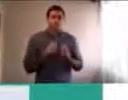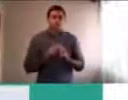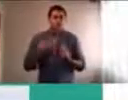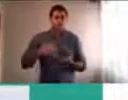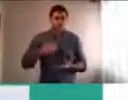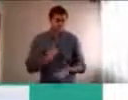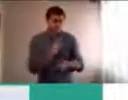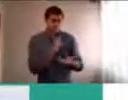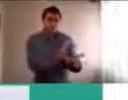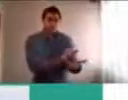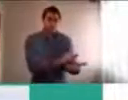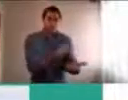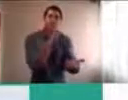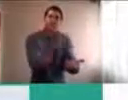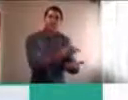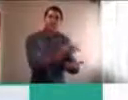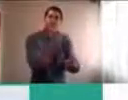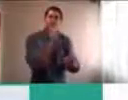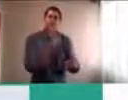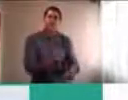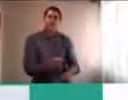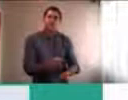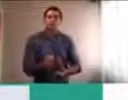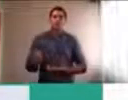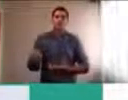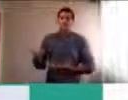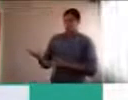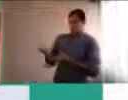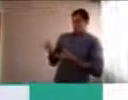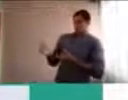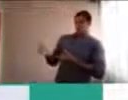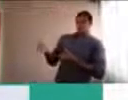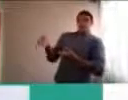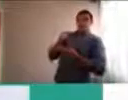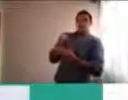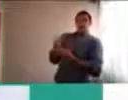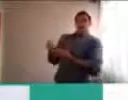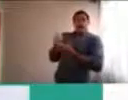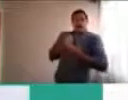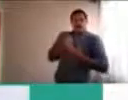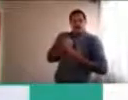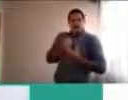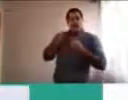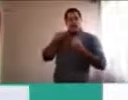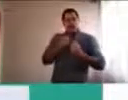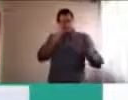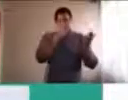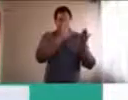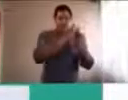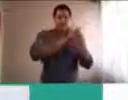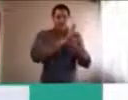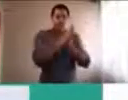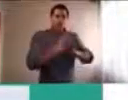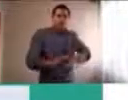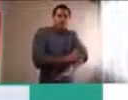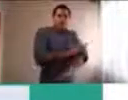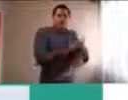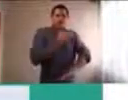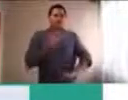sus herramientas cotidianas para enfrentar estas emociones que aparecen todo el tiempo.